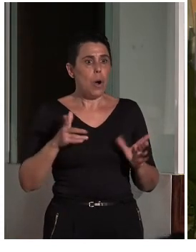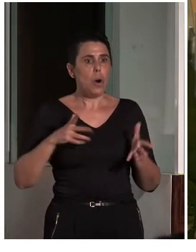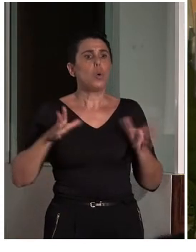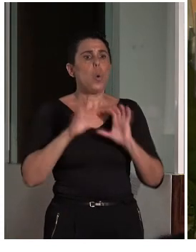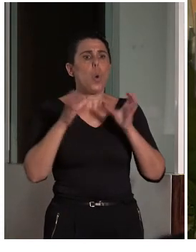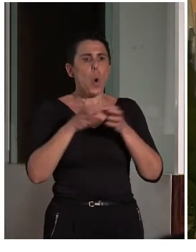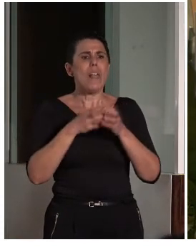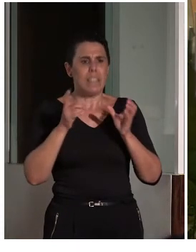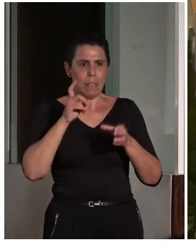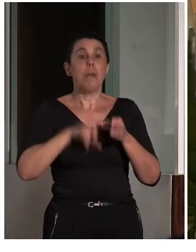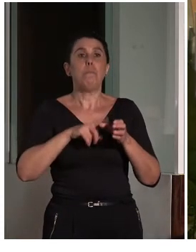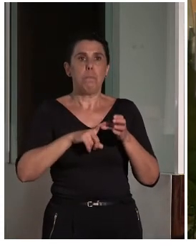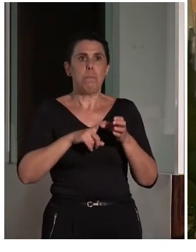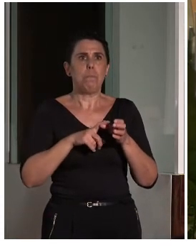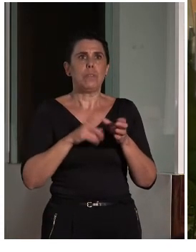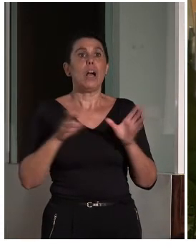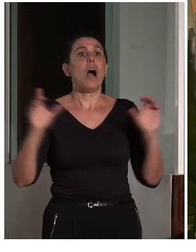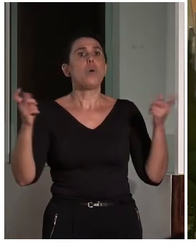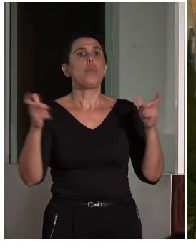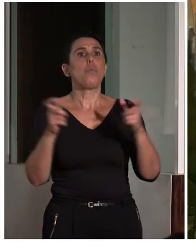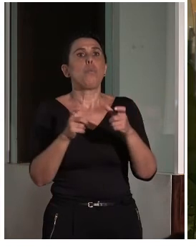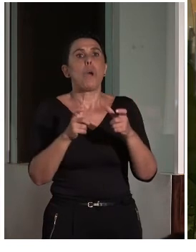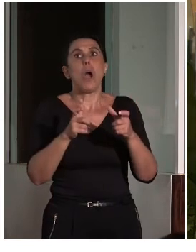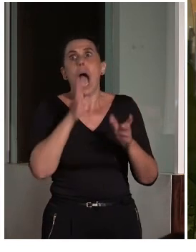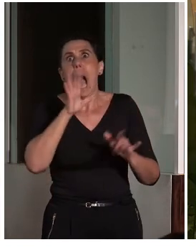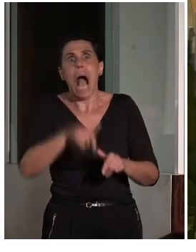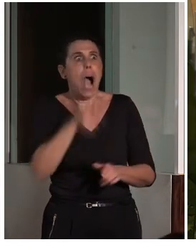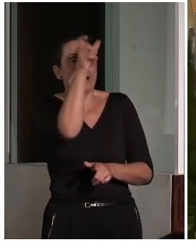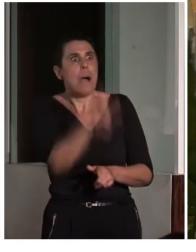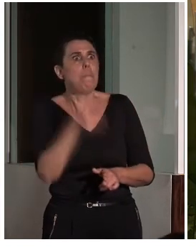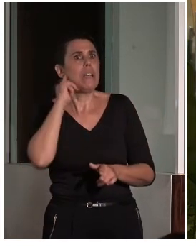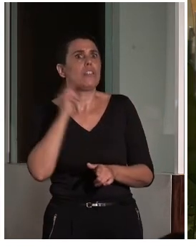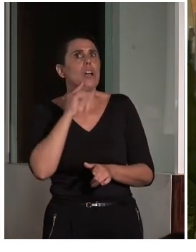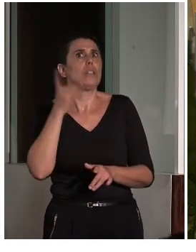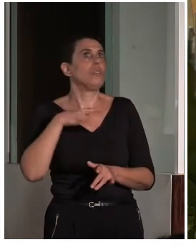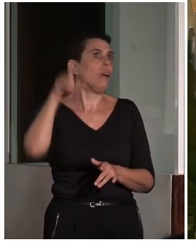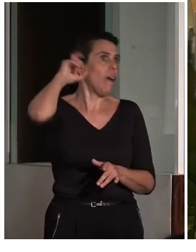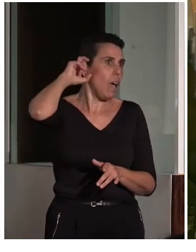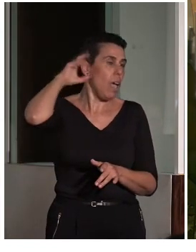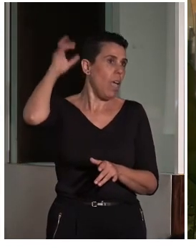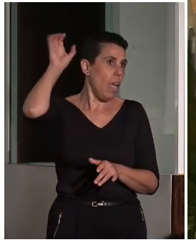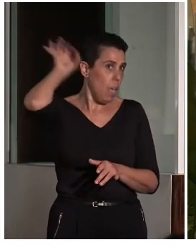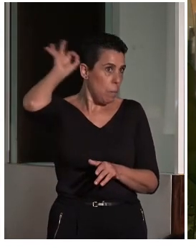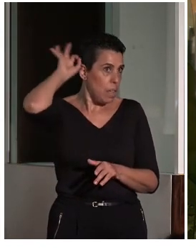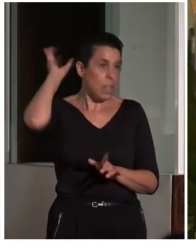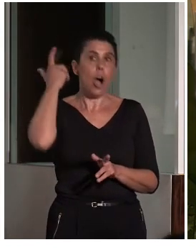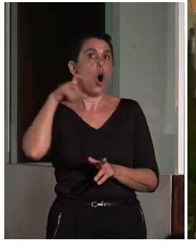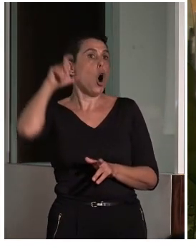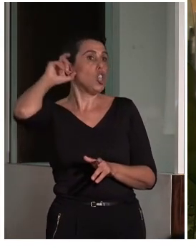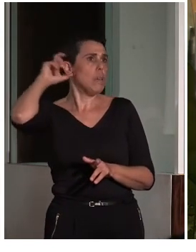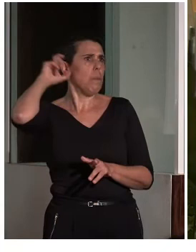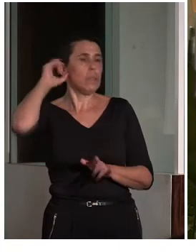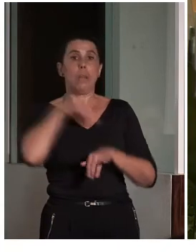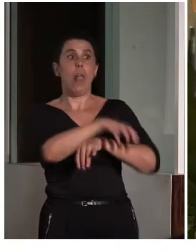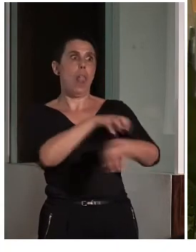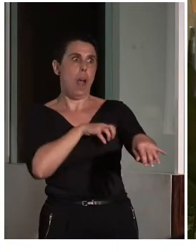sordos ahora son o bien implantados cocleares o tienen, digamos, dispositivos auditivos que les permiten